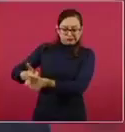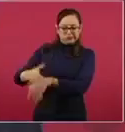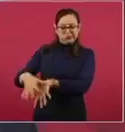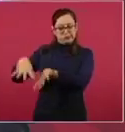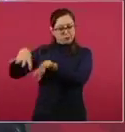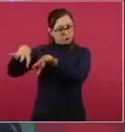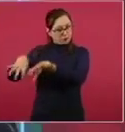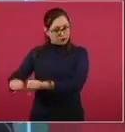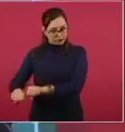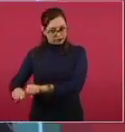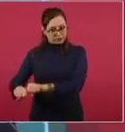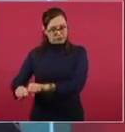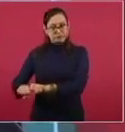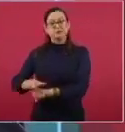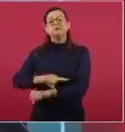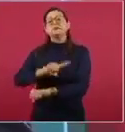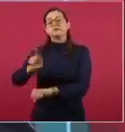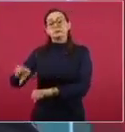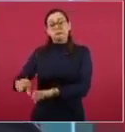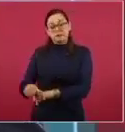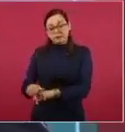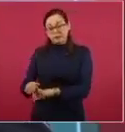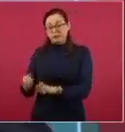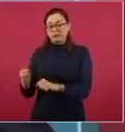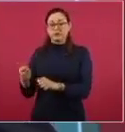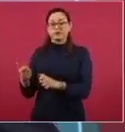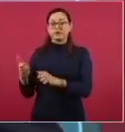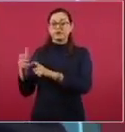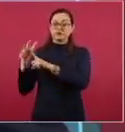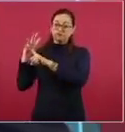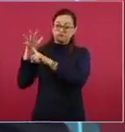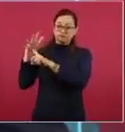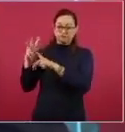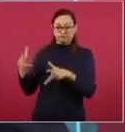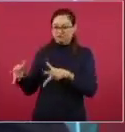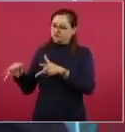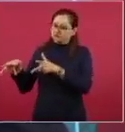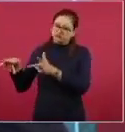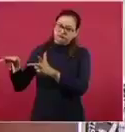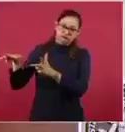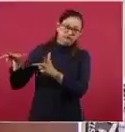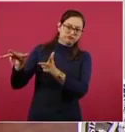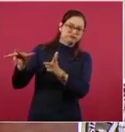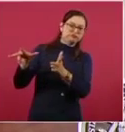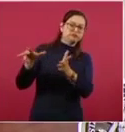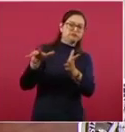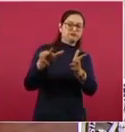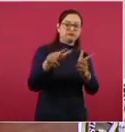aeropuerto de los moches, se desplomó uno de los helicópteros.